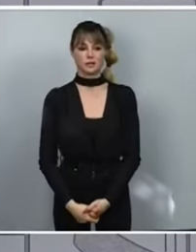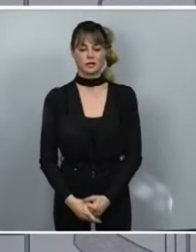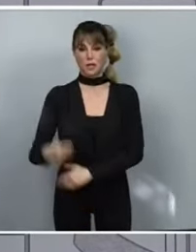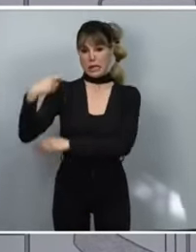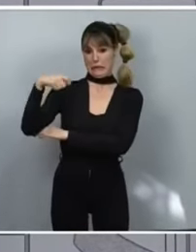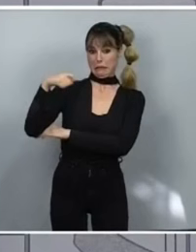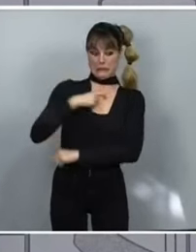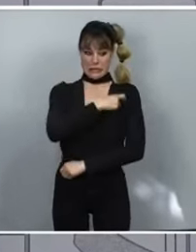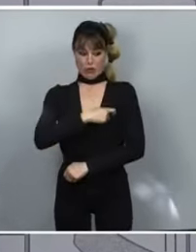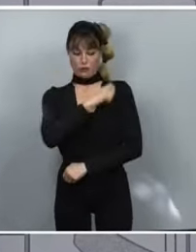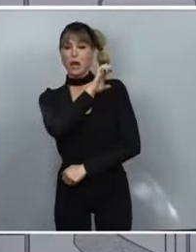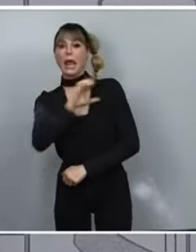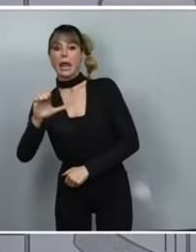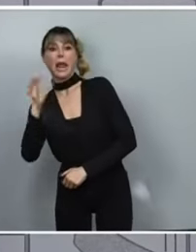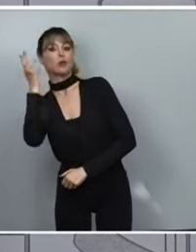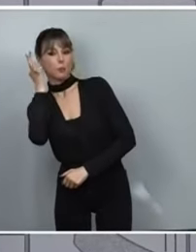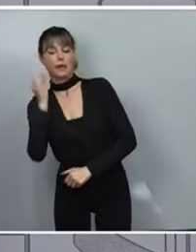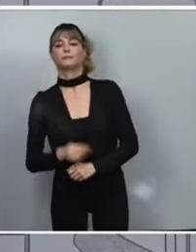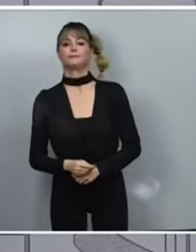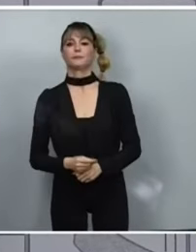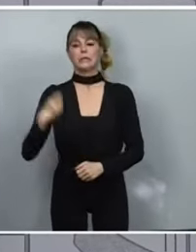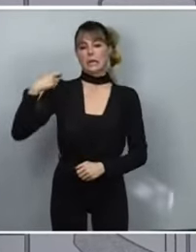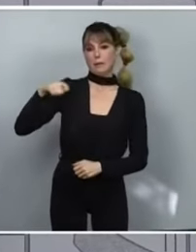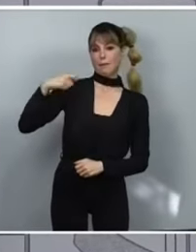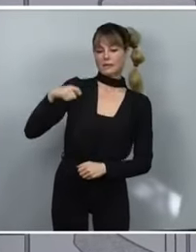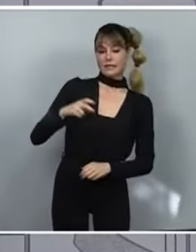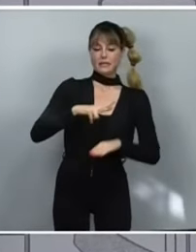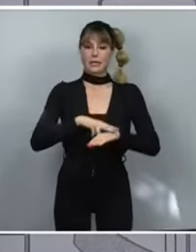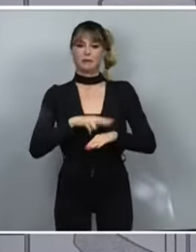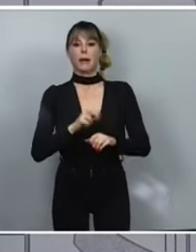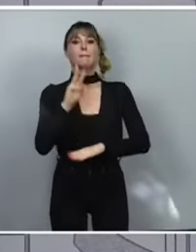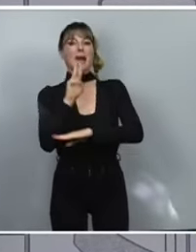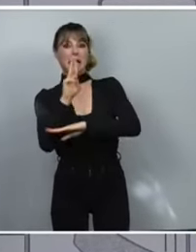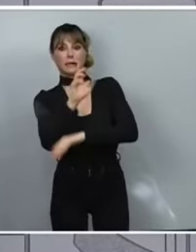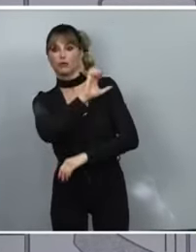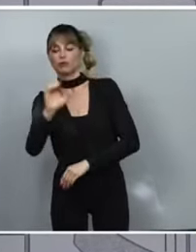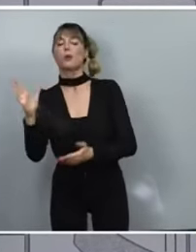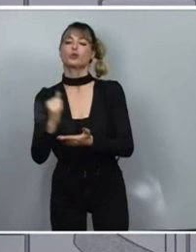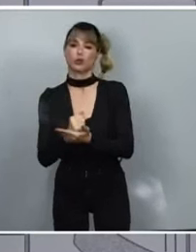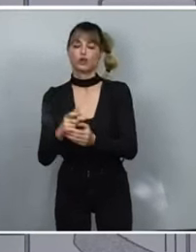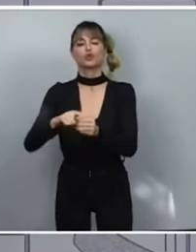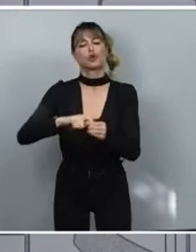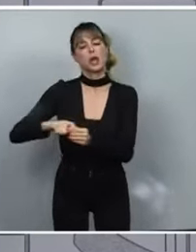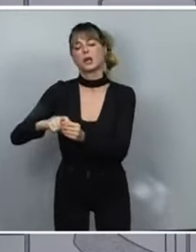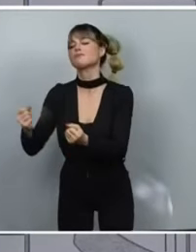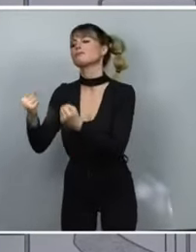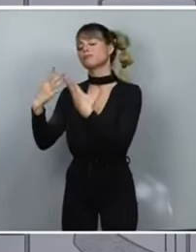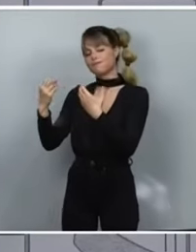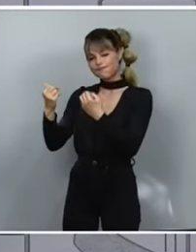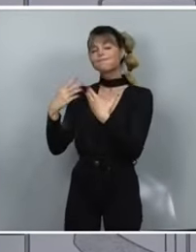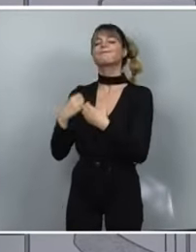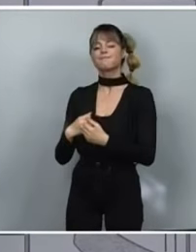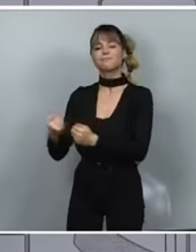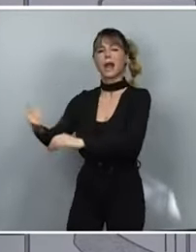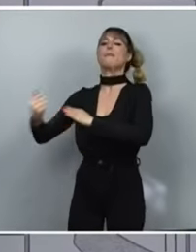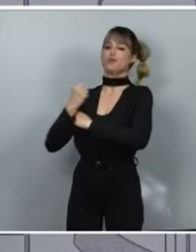presidenta de la Comisión Europea como los presidentes del Consejo Europeo y del Parlamento Europeo me han transmitido su solidaridad y su determinación